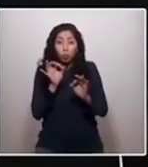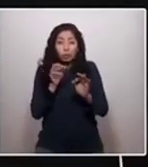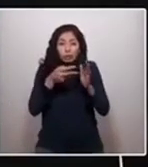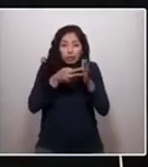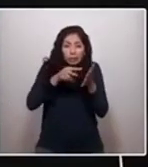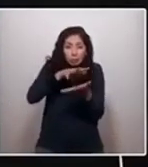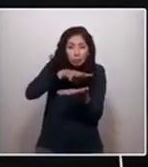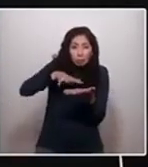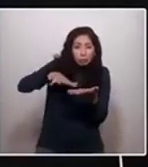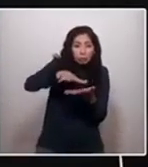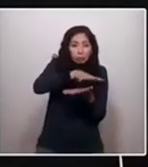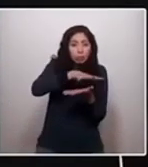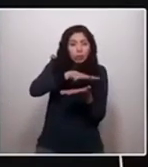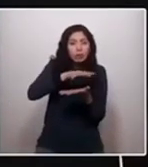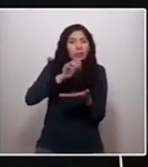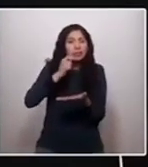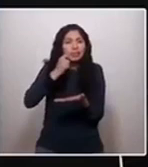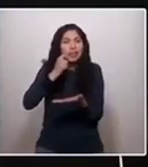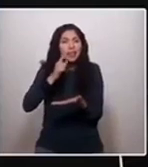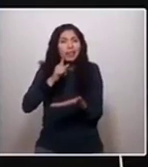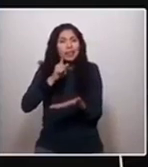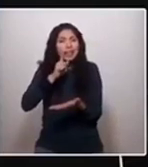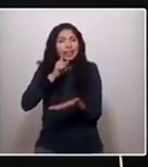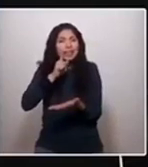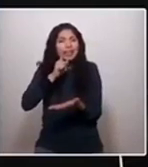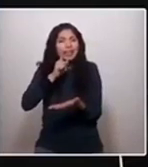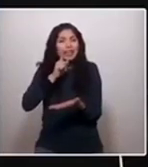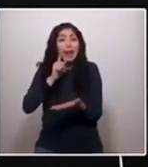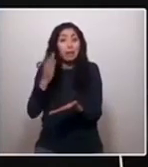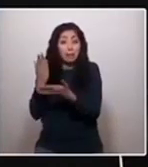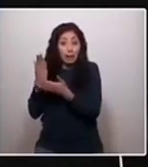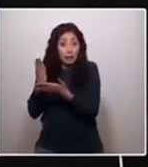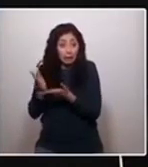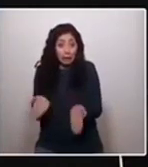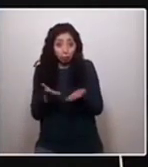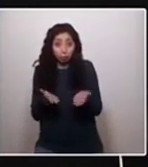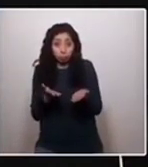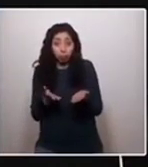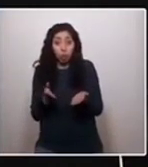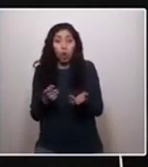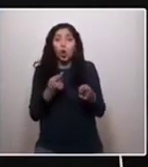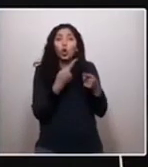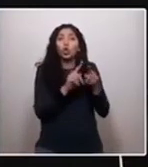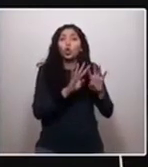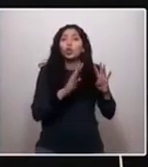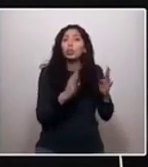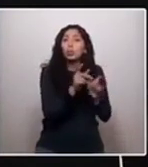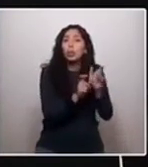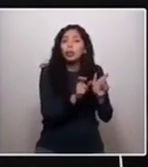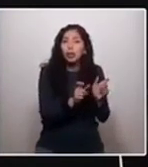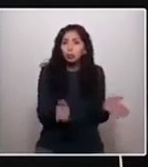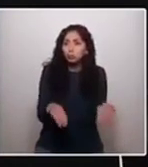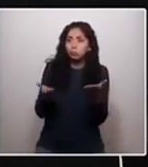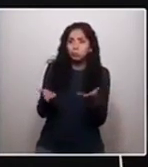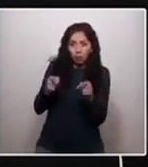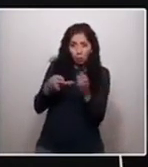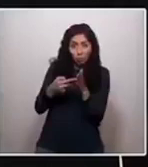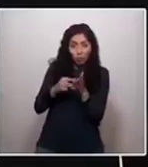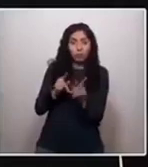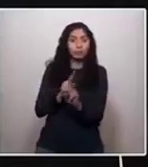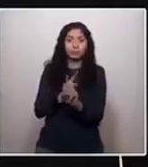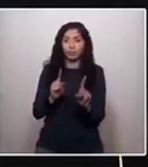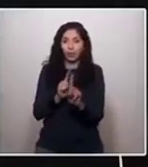mediático que no está empujado ni por la derecha política, ni por ciertos constituyentes o colegas dentro de este espacio.